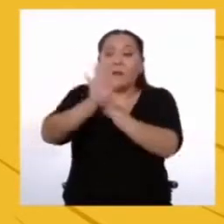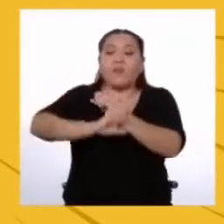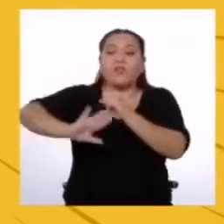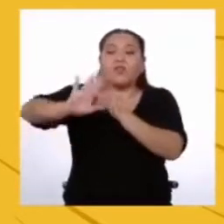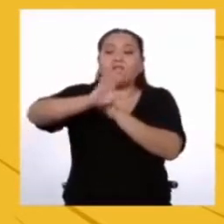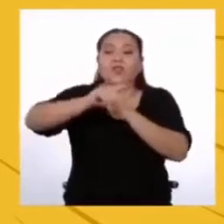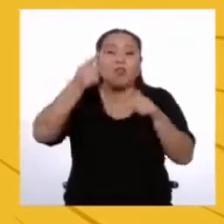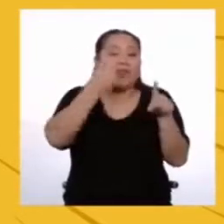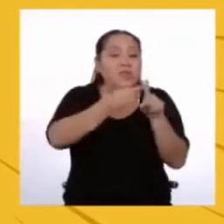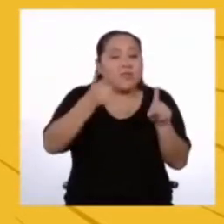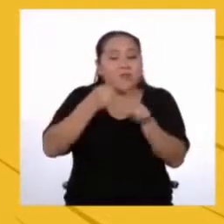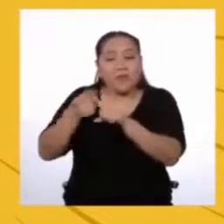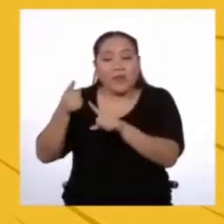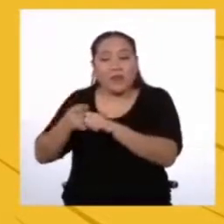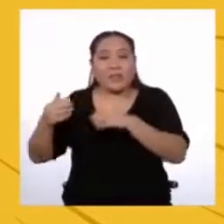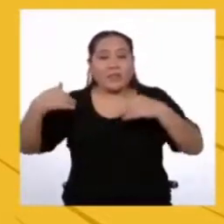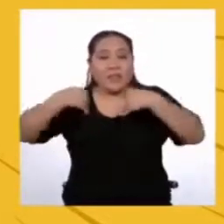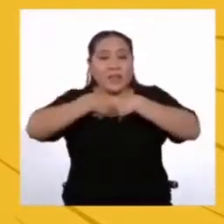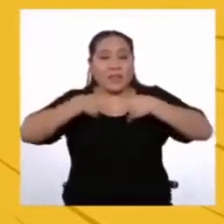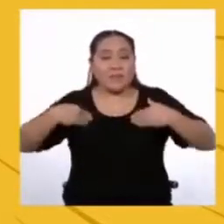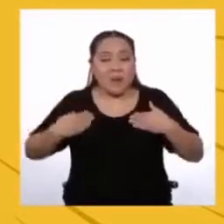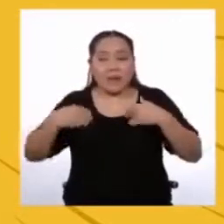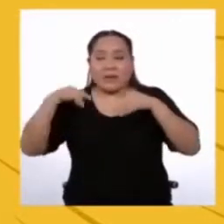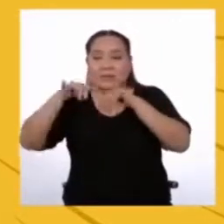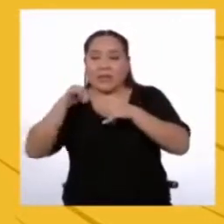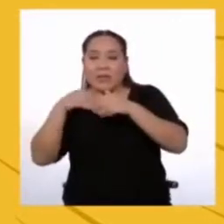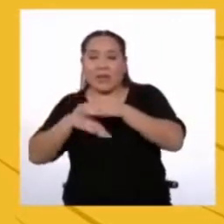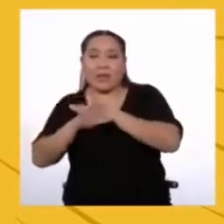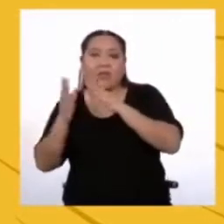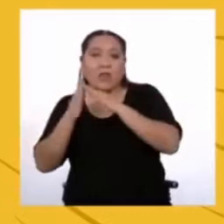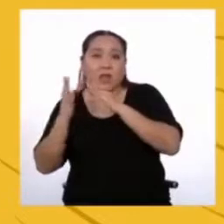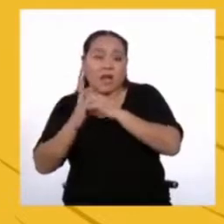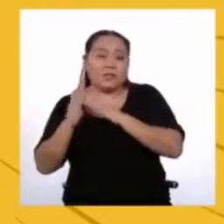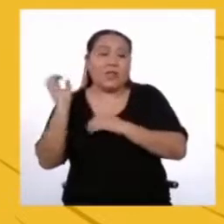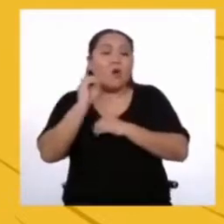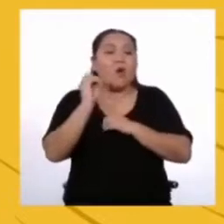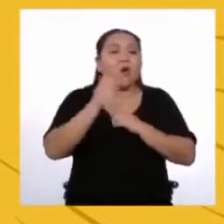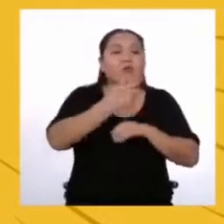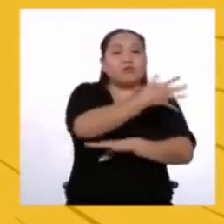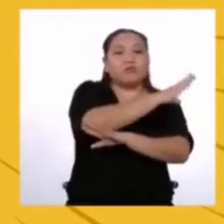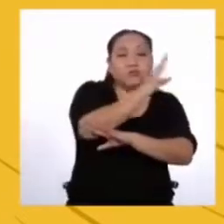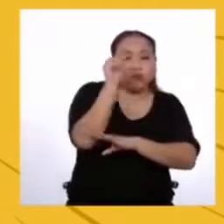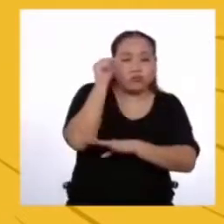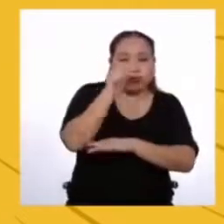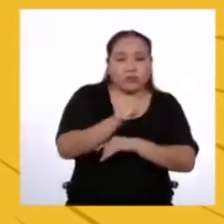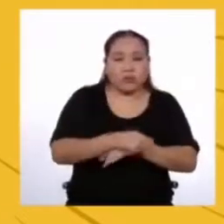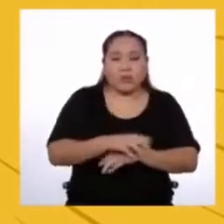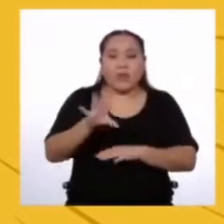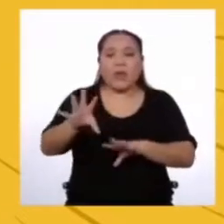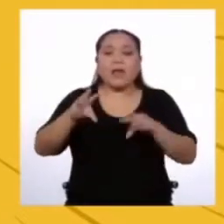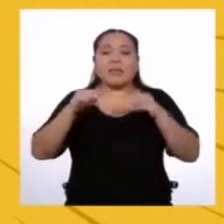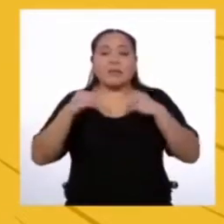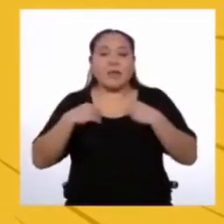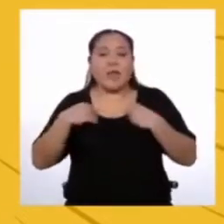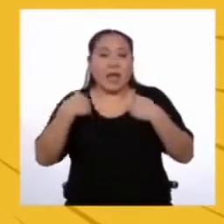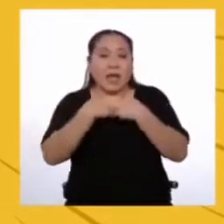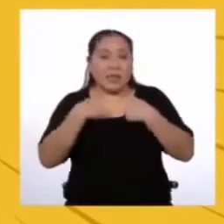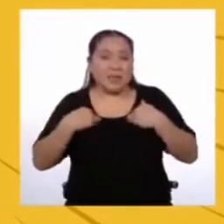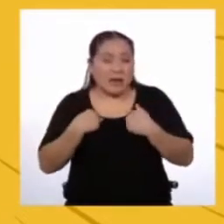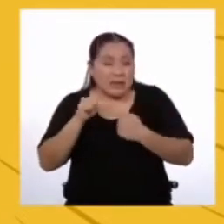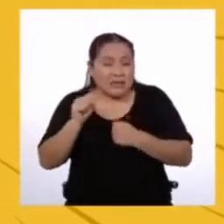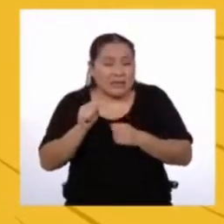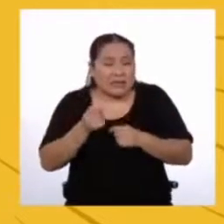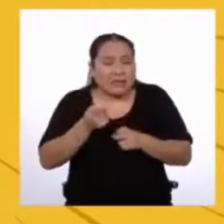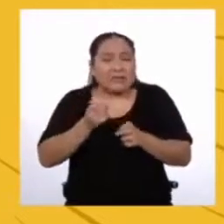las especies de animales vertebrados domésticos o silvestres Y para reconocer como animales sensibles Los